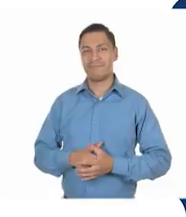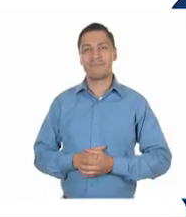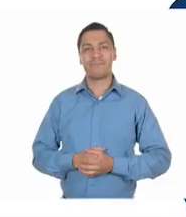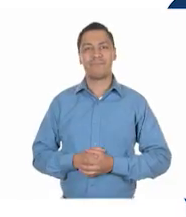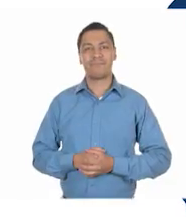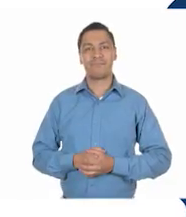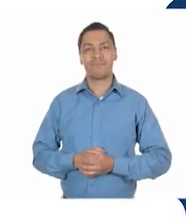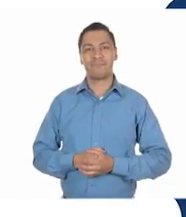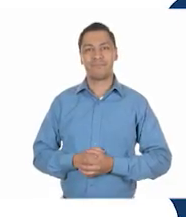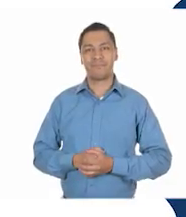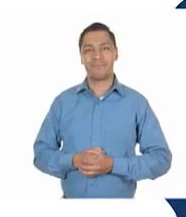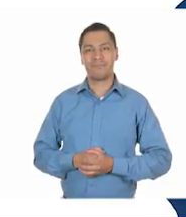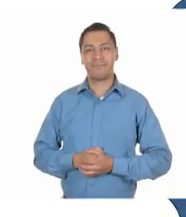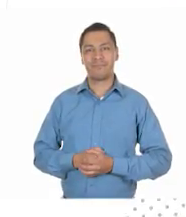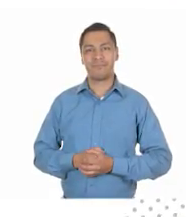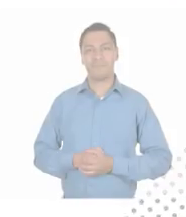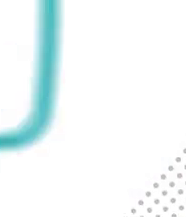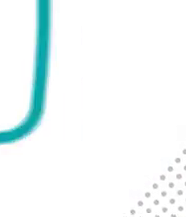.mx.